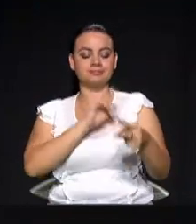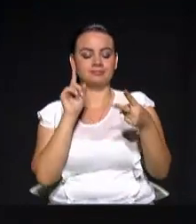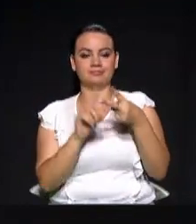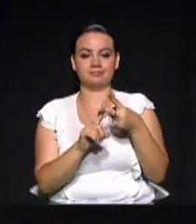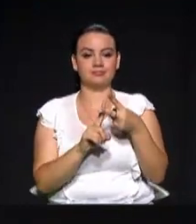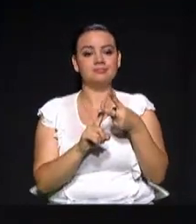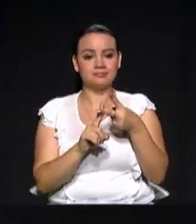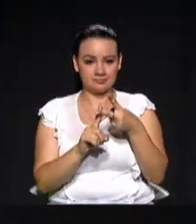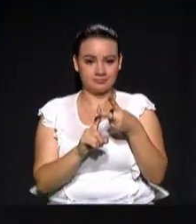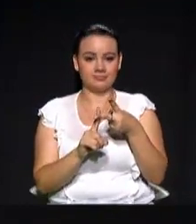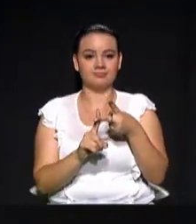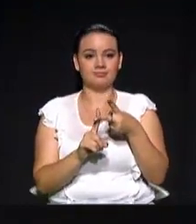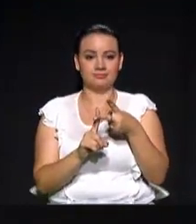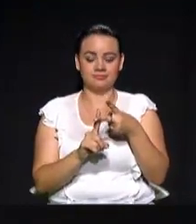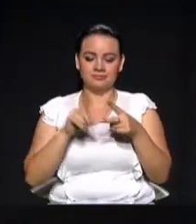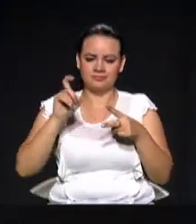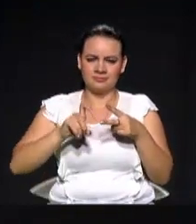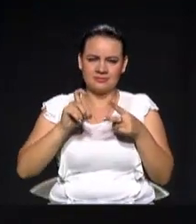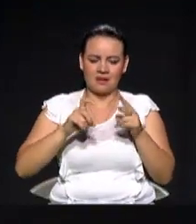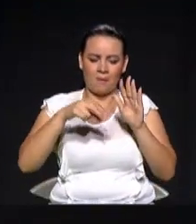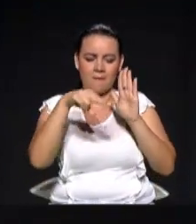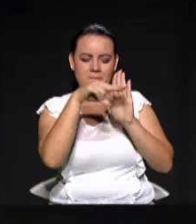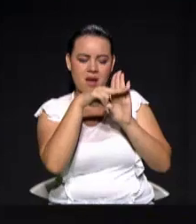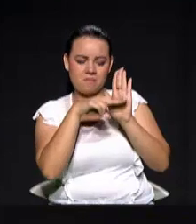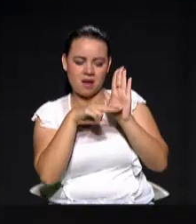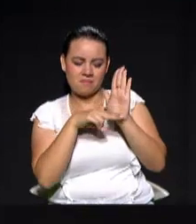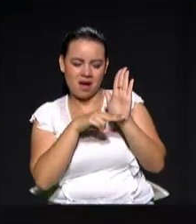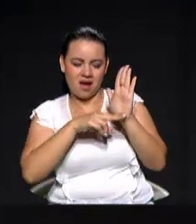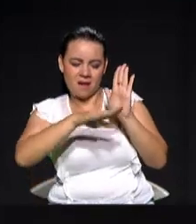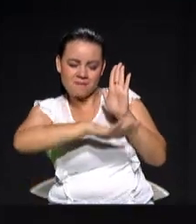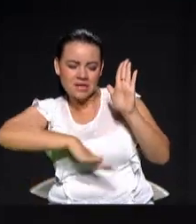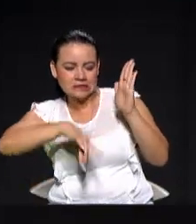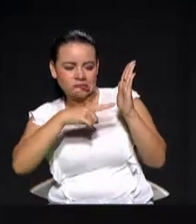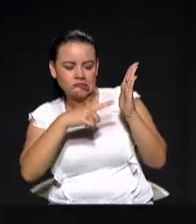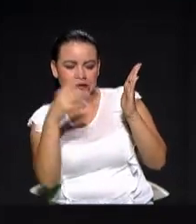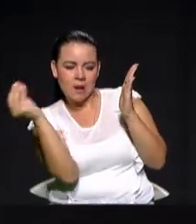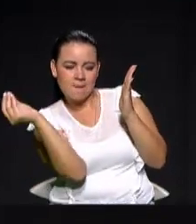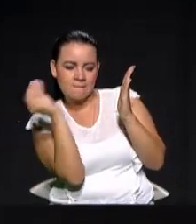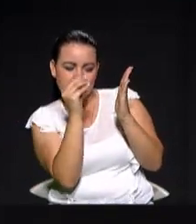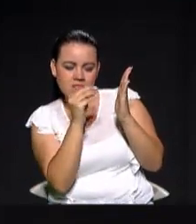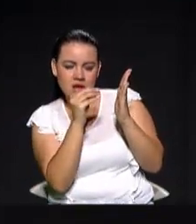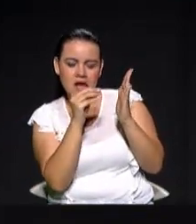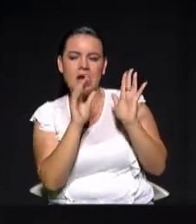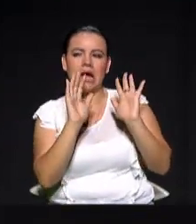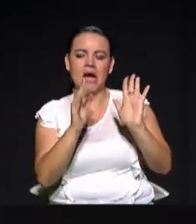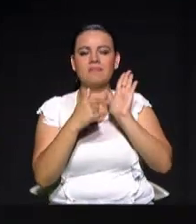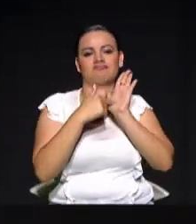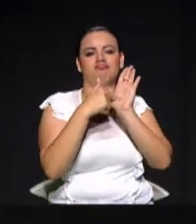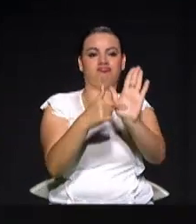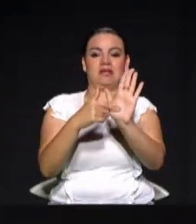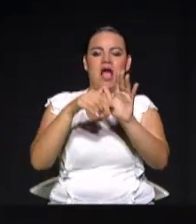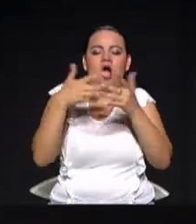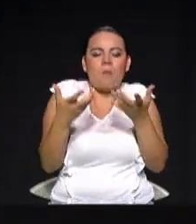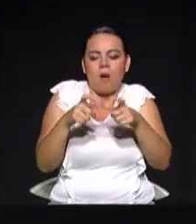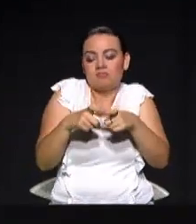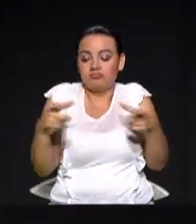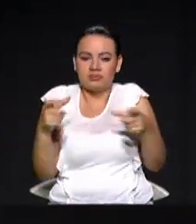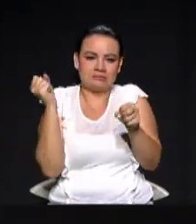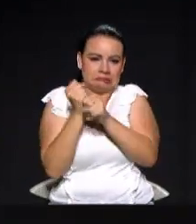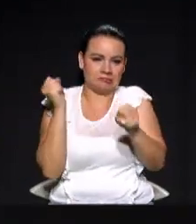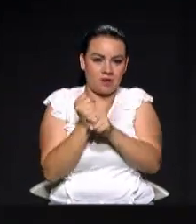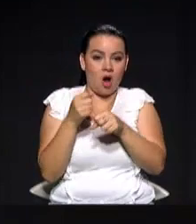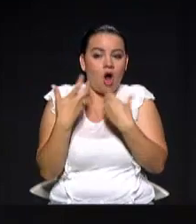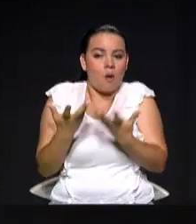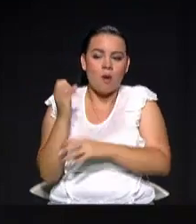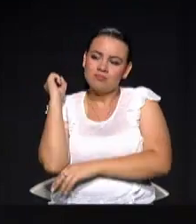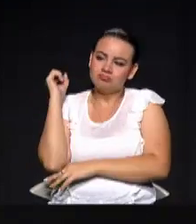implementando una política pública de empleo decente y en ese sentido la generación de empleo a través del Banco Público de la Ciudad